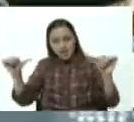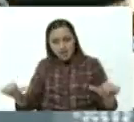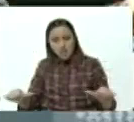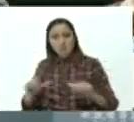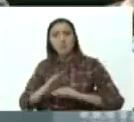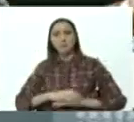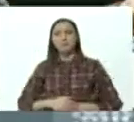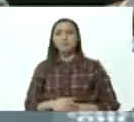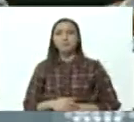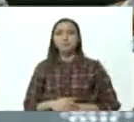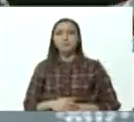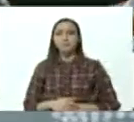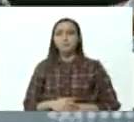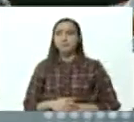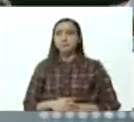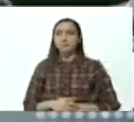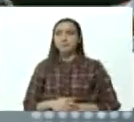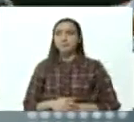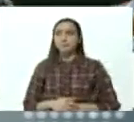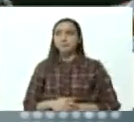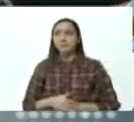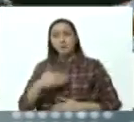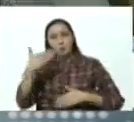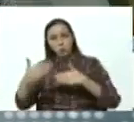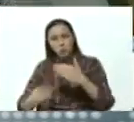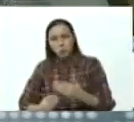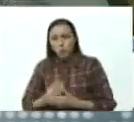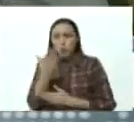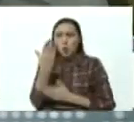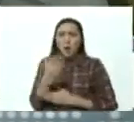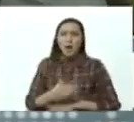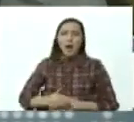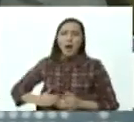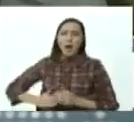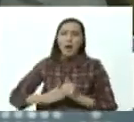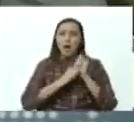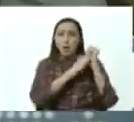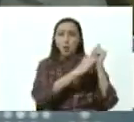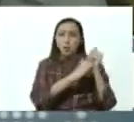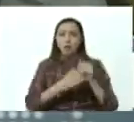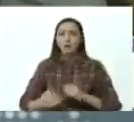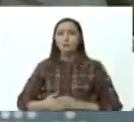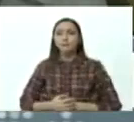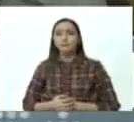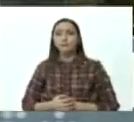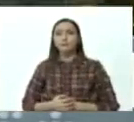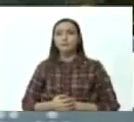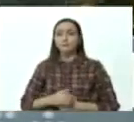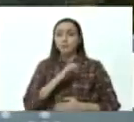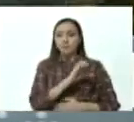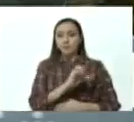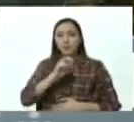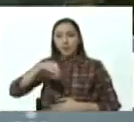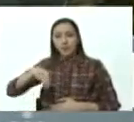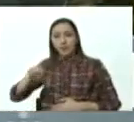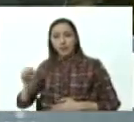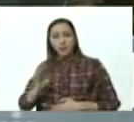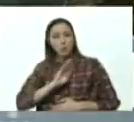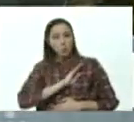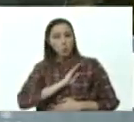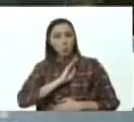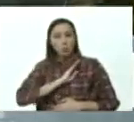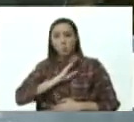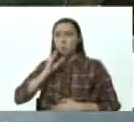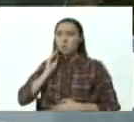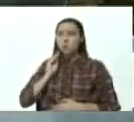y es una construcción es una creación heroica de este consejo y de esta de esta